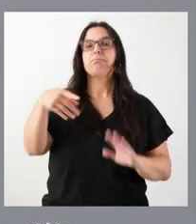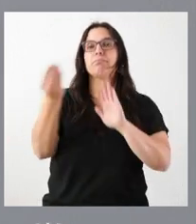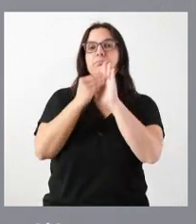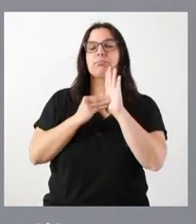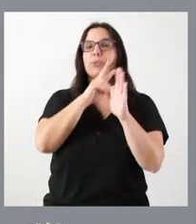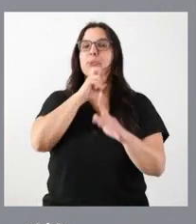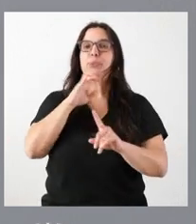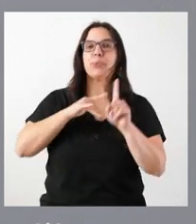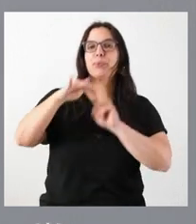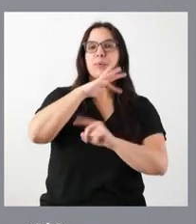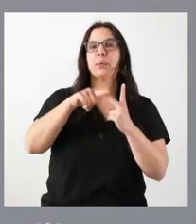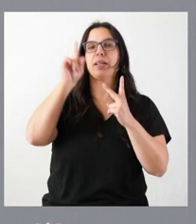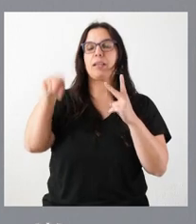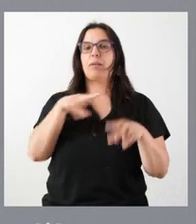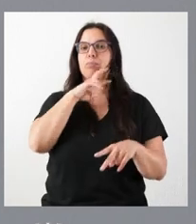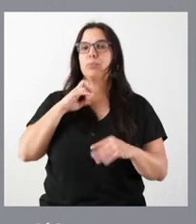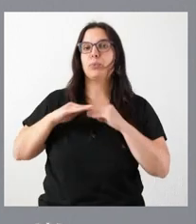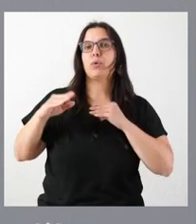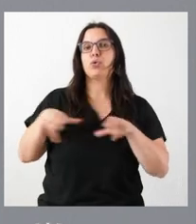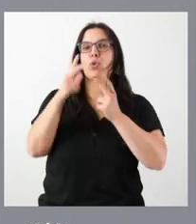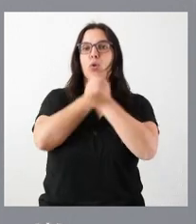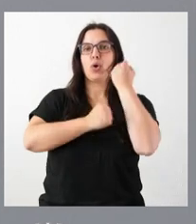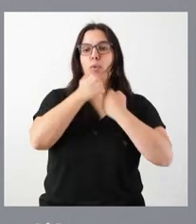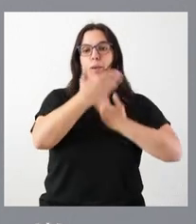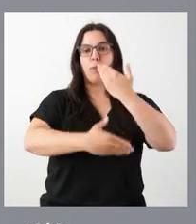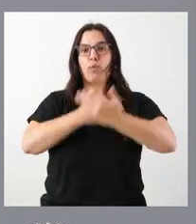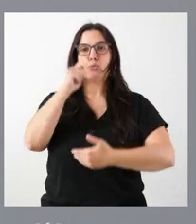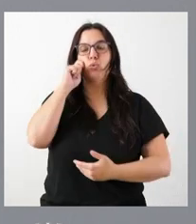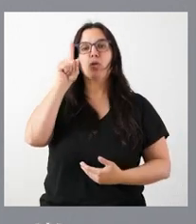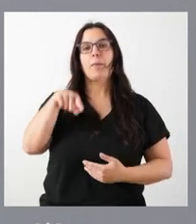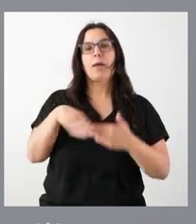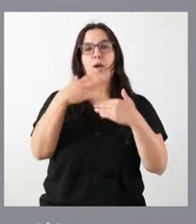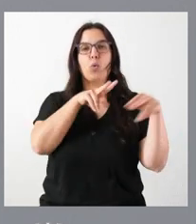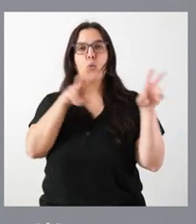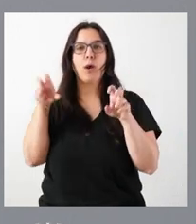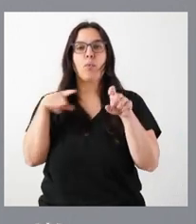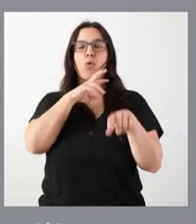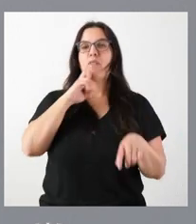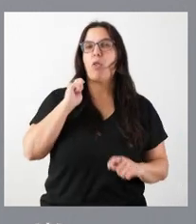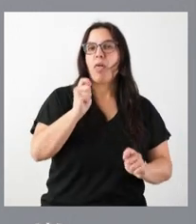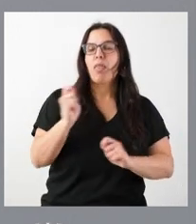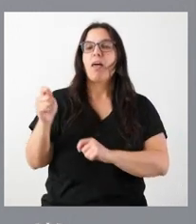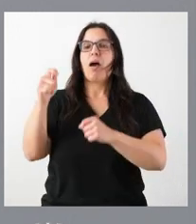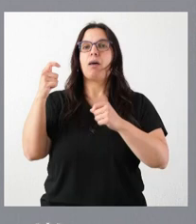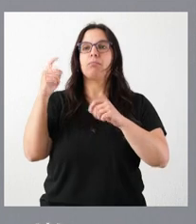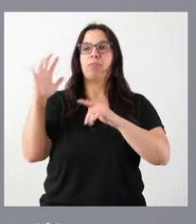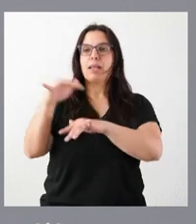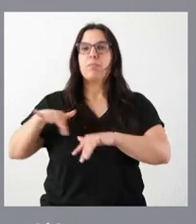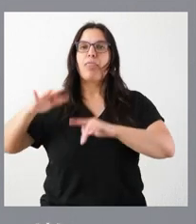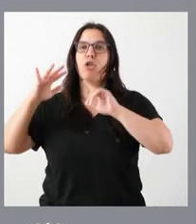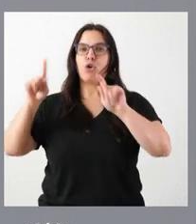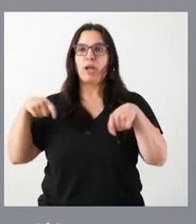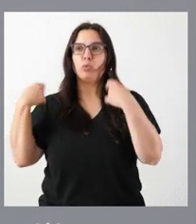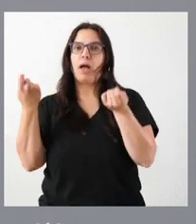ambiental y socioeconómica de estos procesos, innovar su puesta en valor, integrar los espacios naturales, la